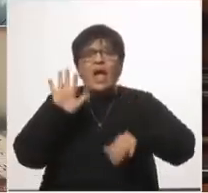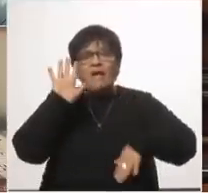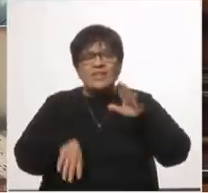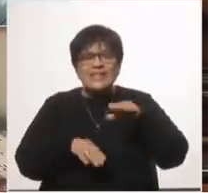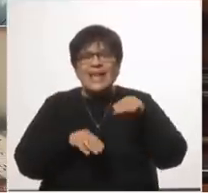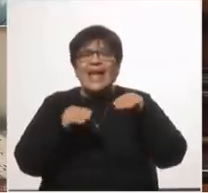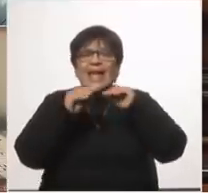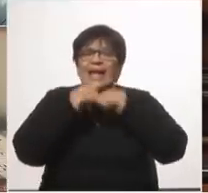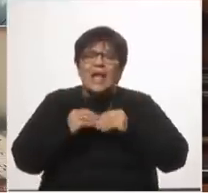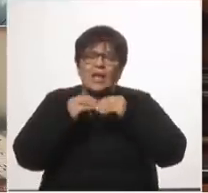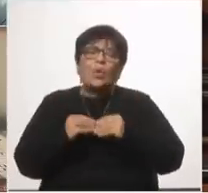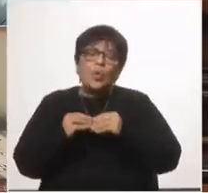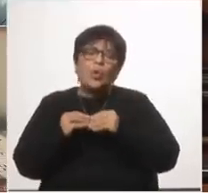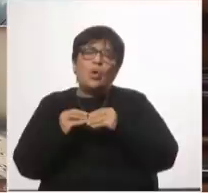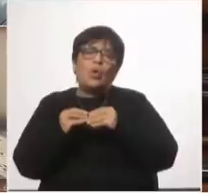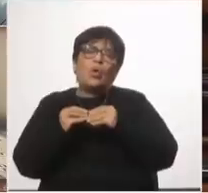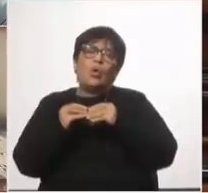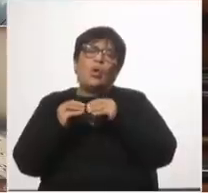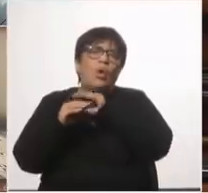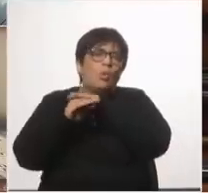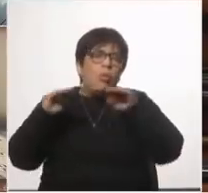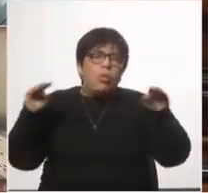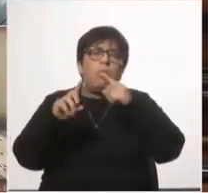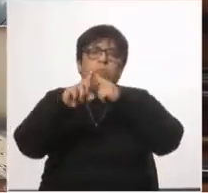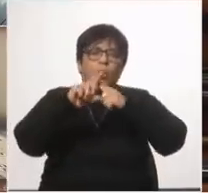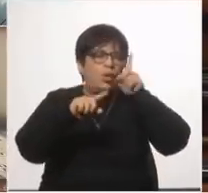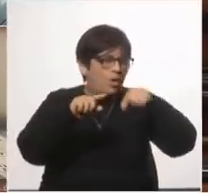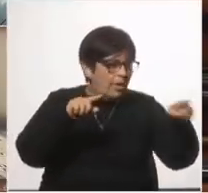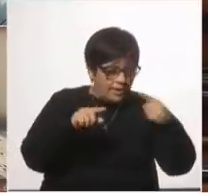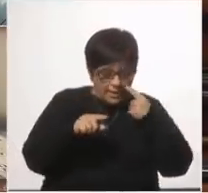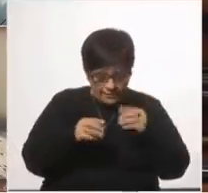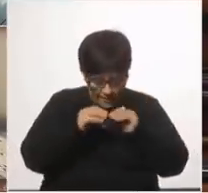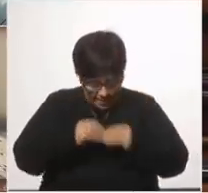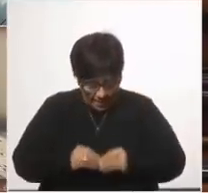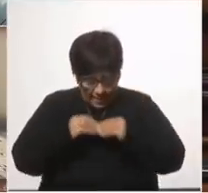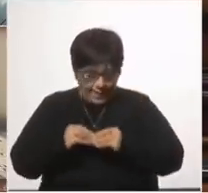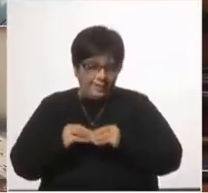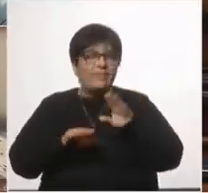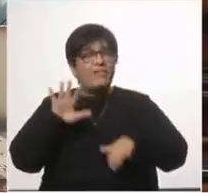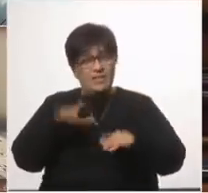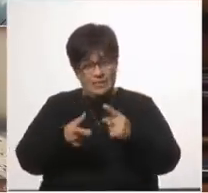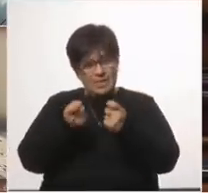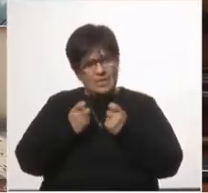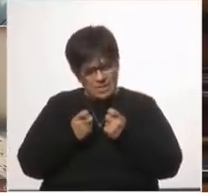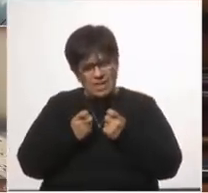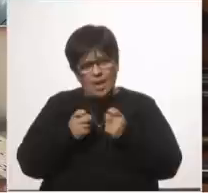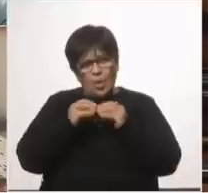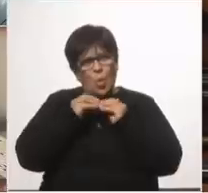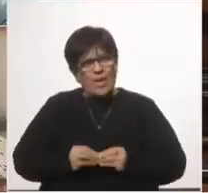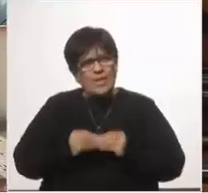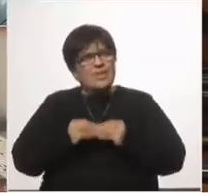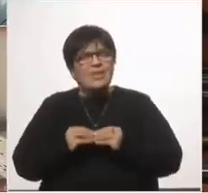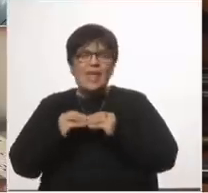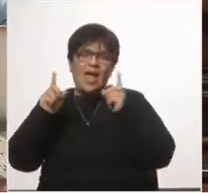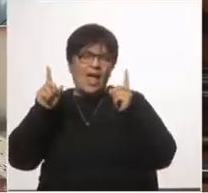¿no? que ahora salió un poquito de la rigurosidad de los cálculos que he hecho hasta ahora pero una regla de tres nos podría